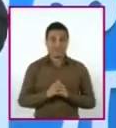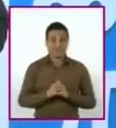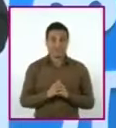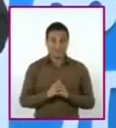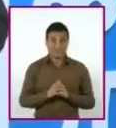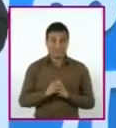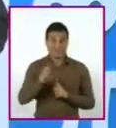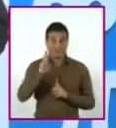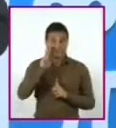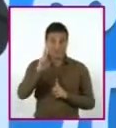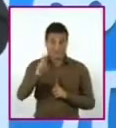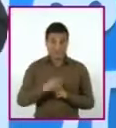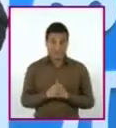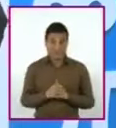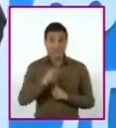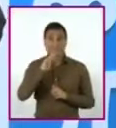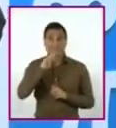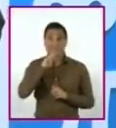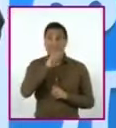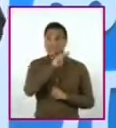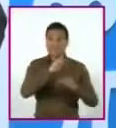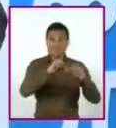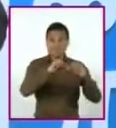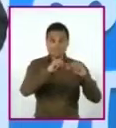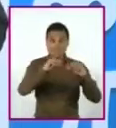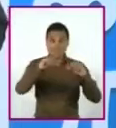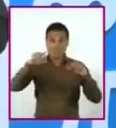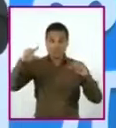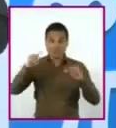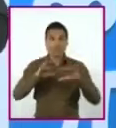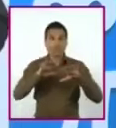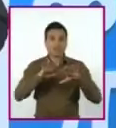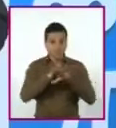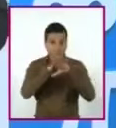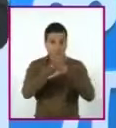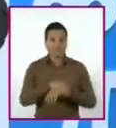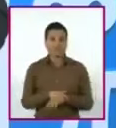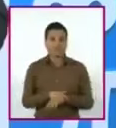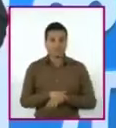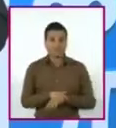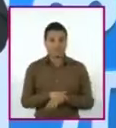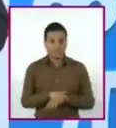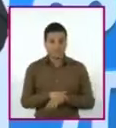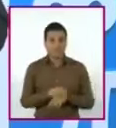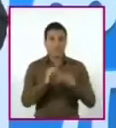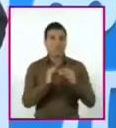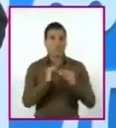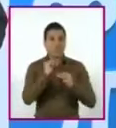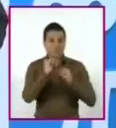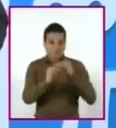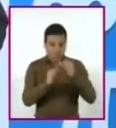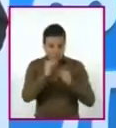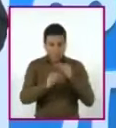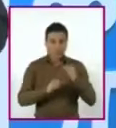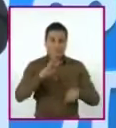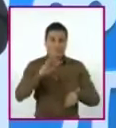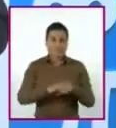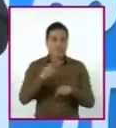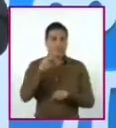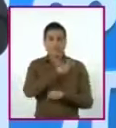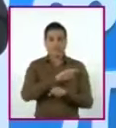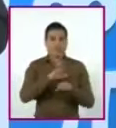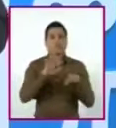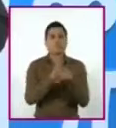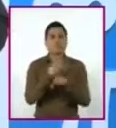cambia la velocidad a medida que varía el tiempo y cómo se acelera la caída debido a la